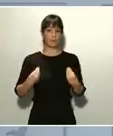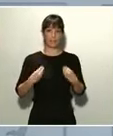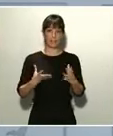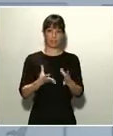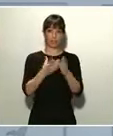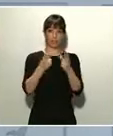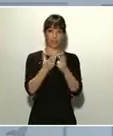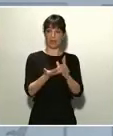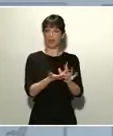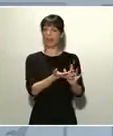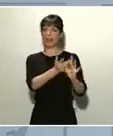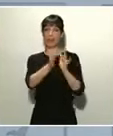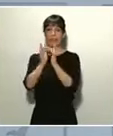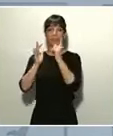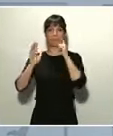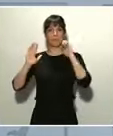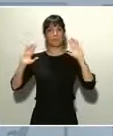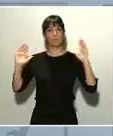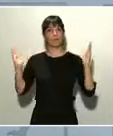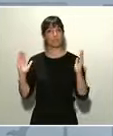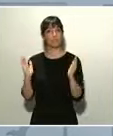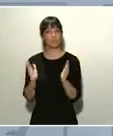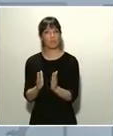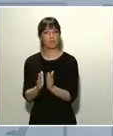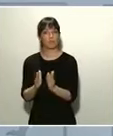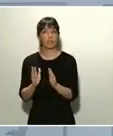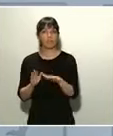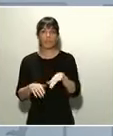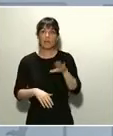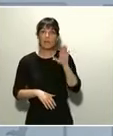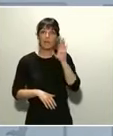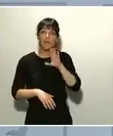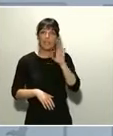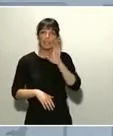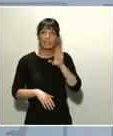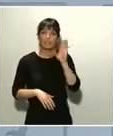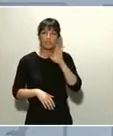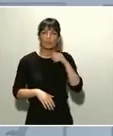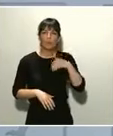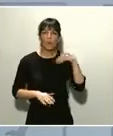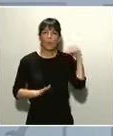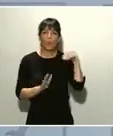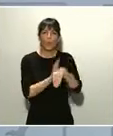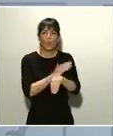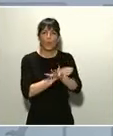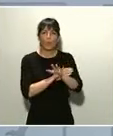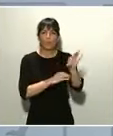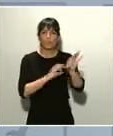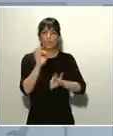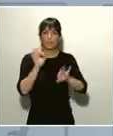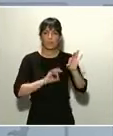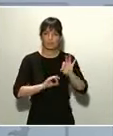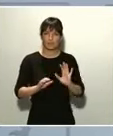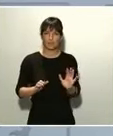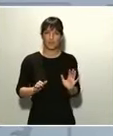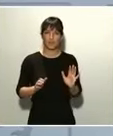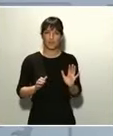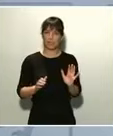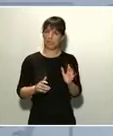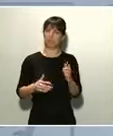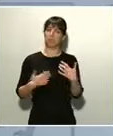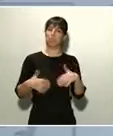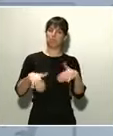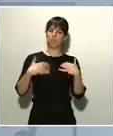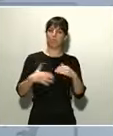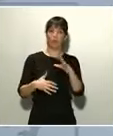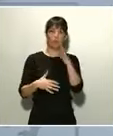carregado un descenso del número de delitos de más de un 50%. Y esto me parece significativo porque refleja el alto grado